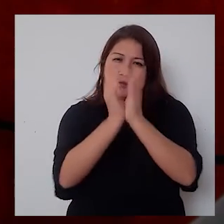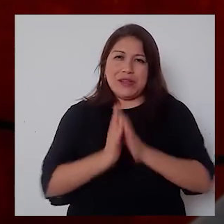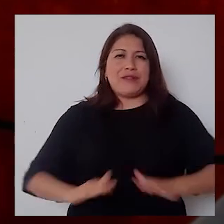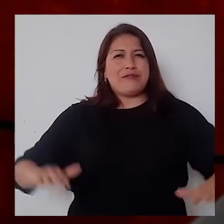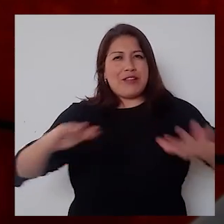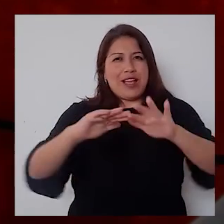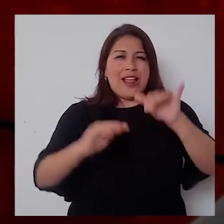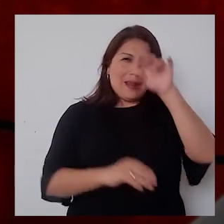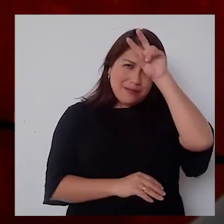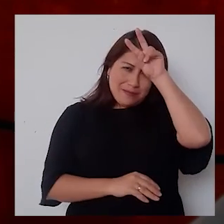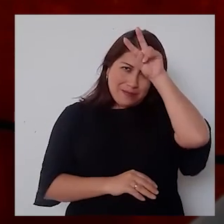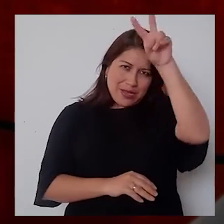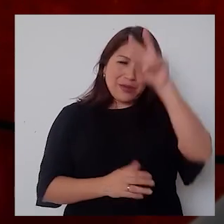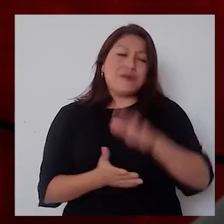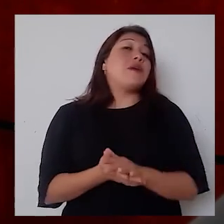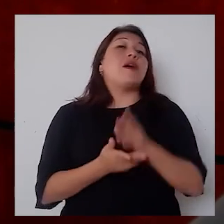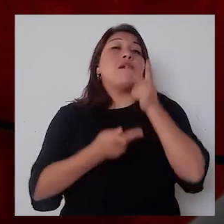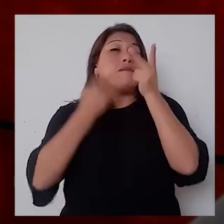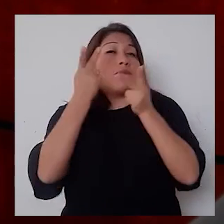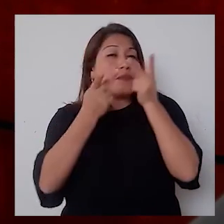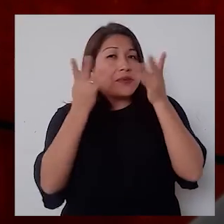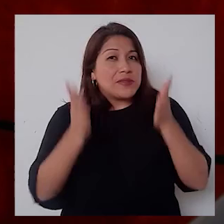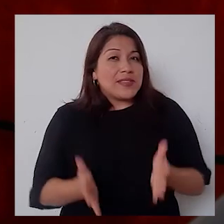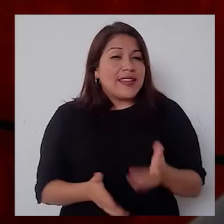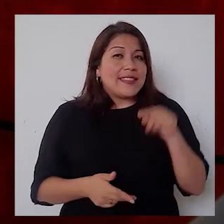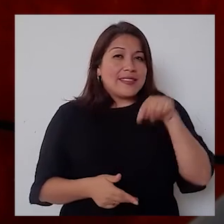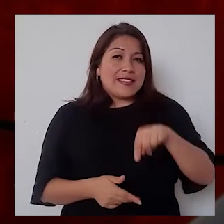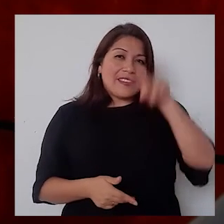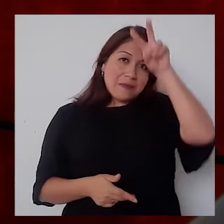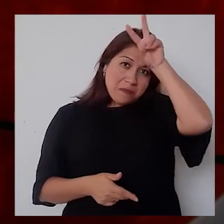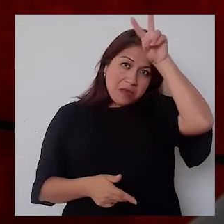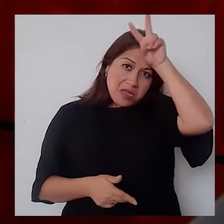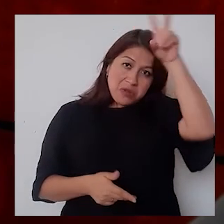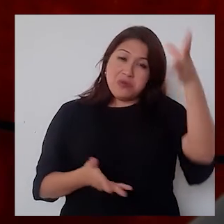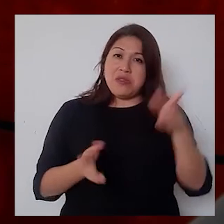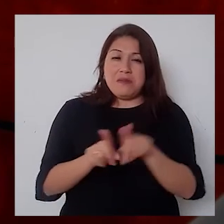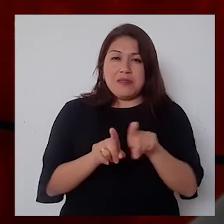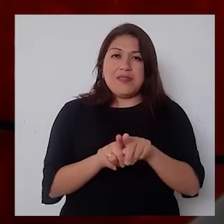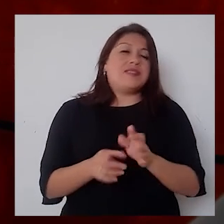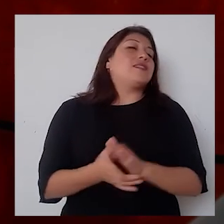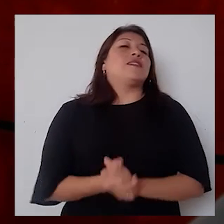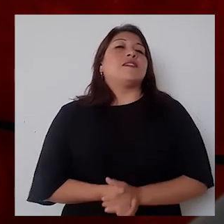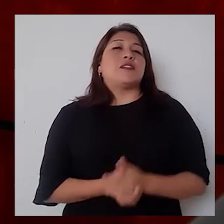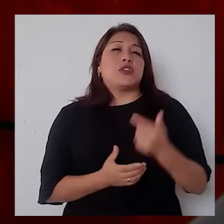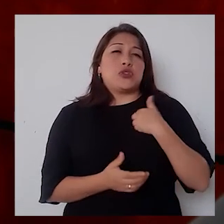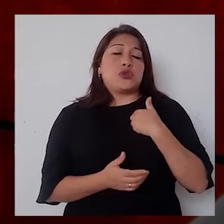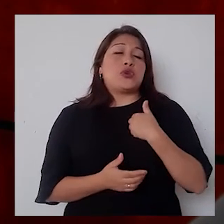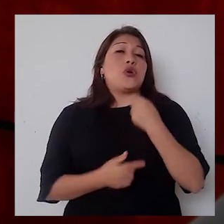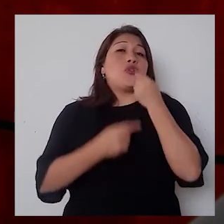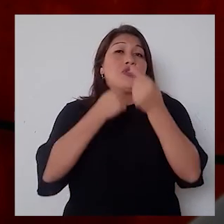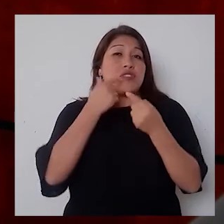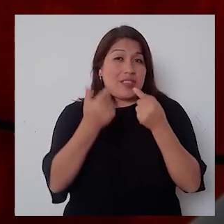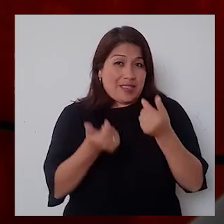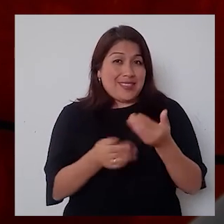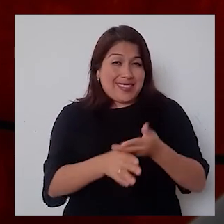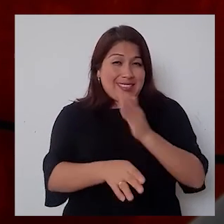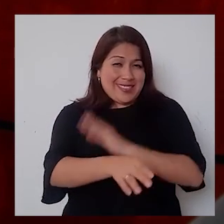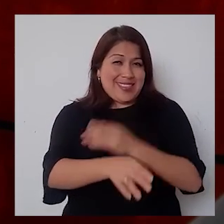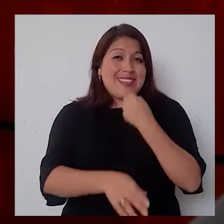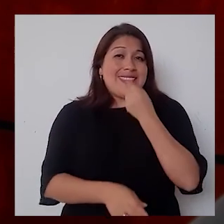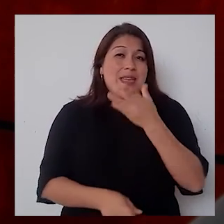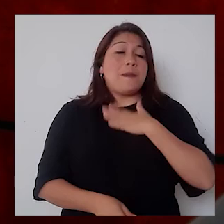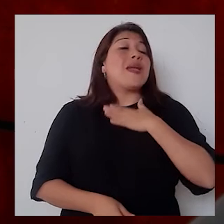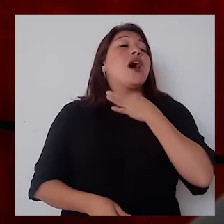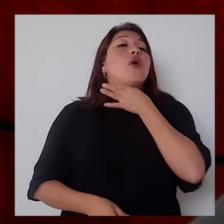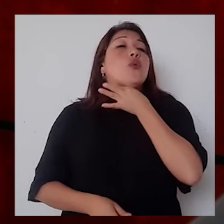compatriotas o visitantes de nuestro país, les comenté que mi abuelito, el papá de mi papá, había